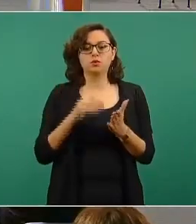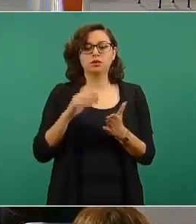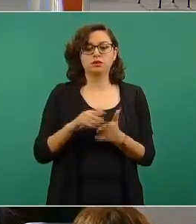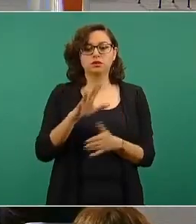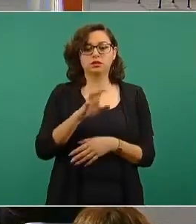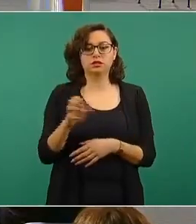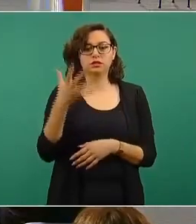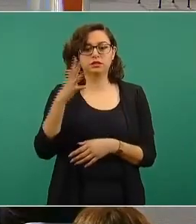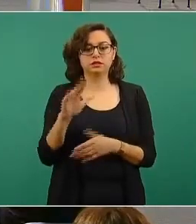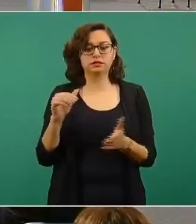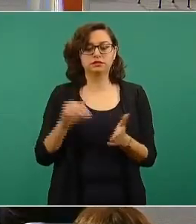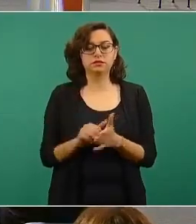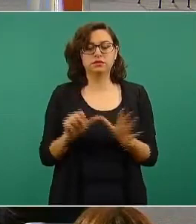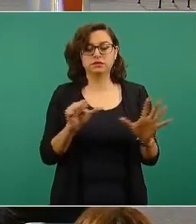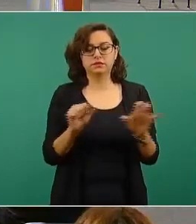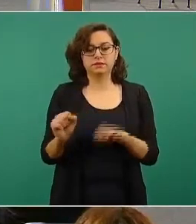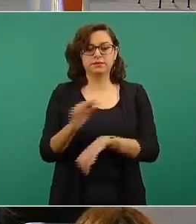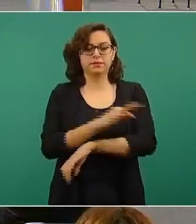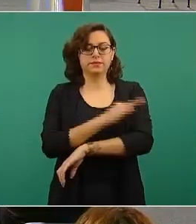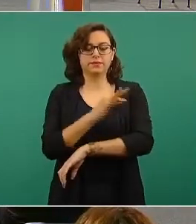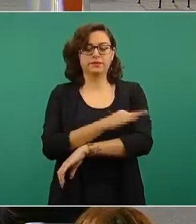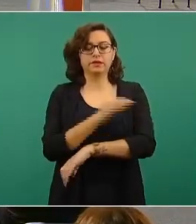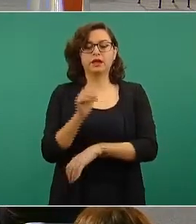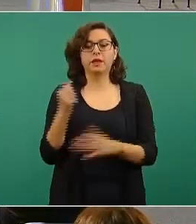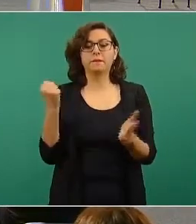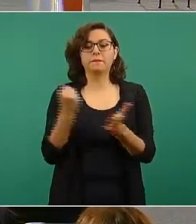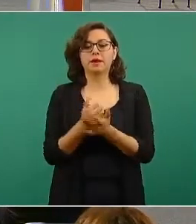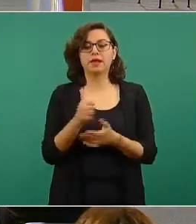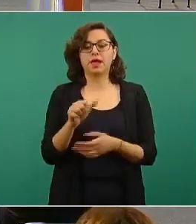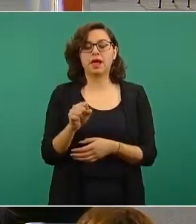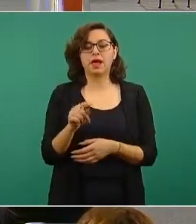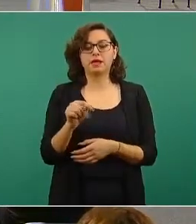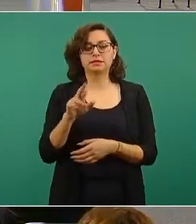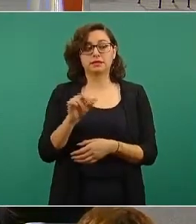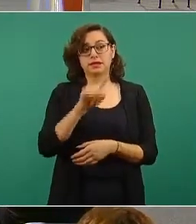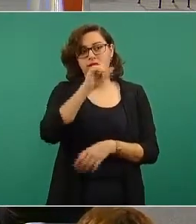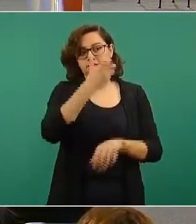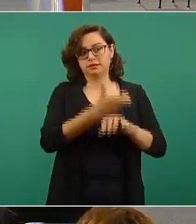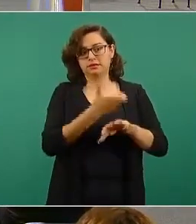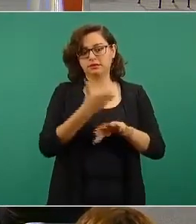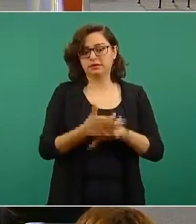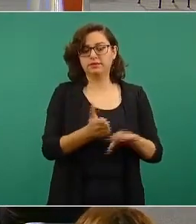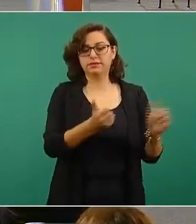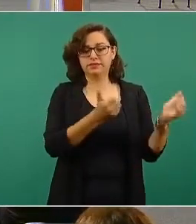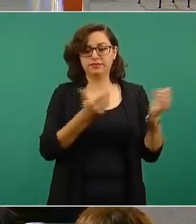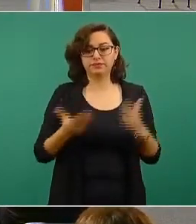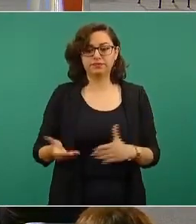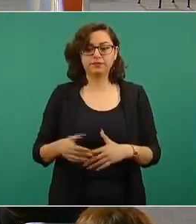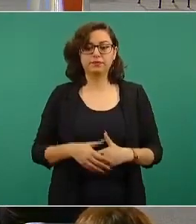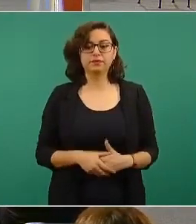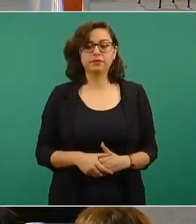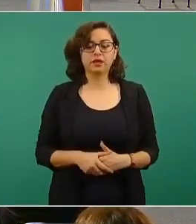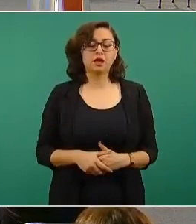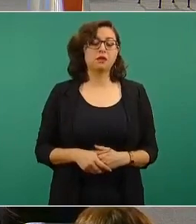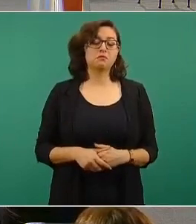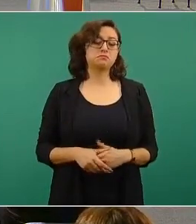600 AstraZeneca provenientes de Estados Unidos. Me han preguntado